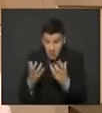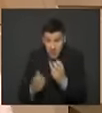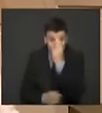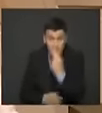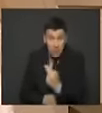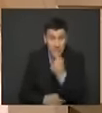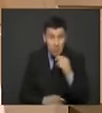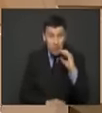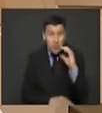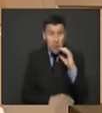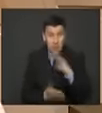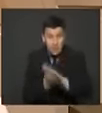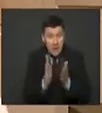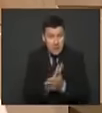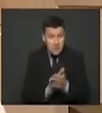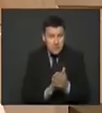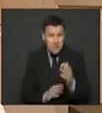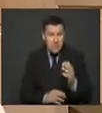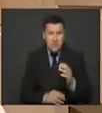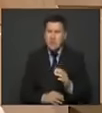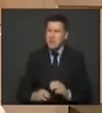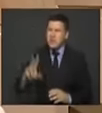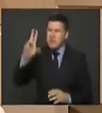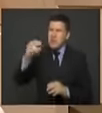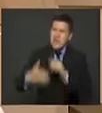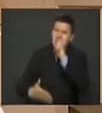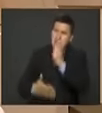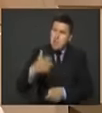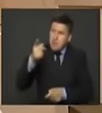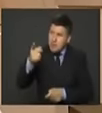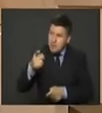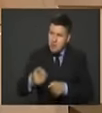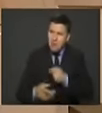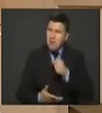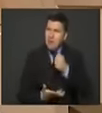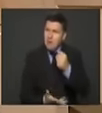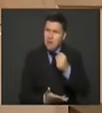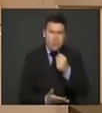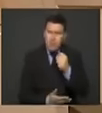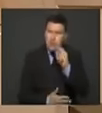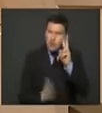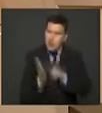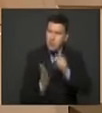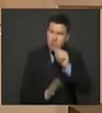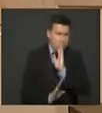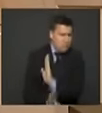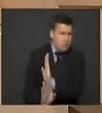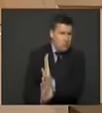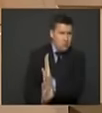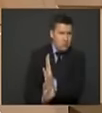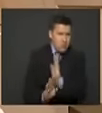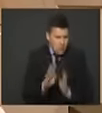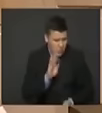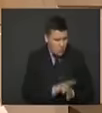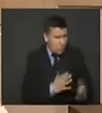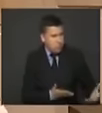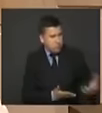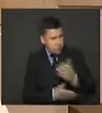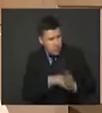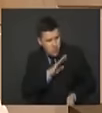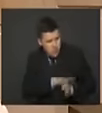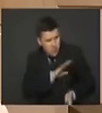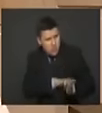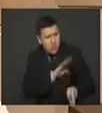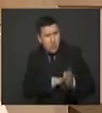la educación es decirle al gobierno nacional ninguno de esos impuestos va a vencer en el 2018 ninguno todos tendrán que seguir